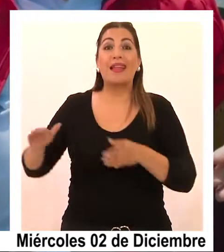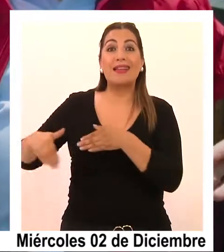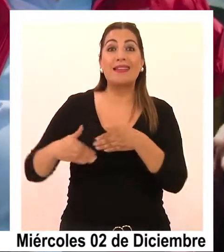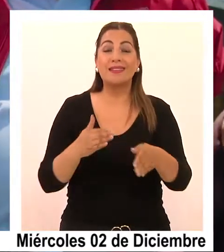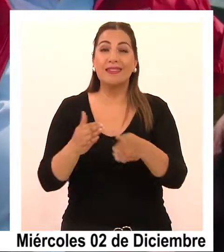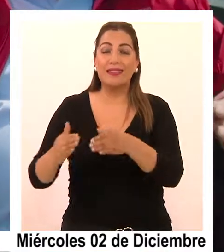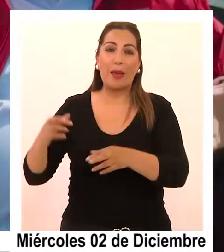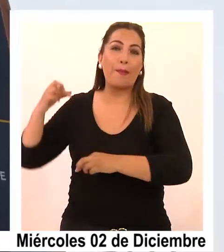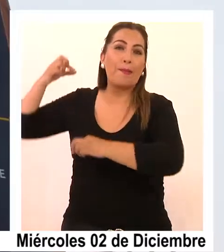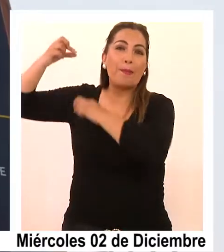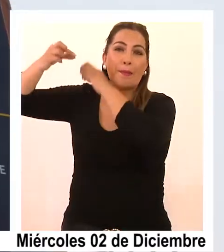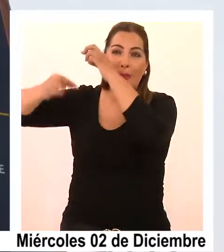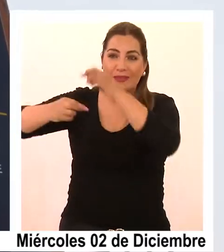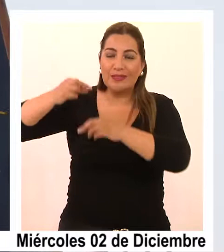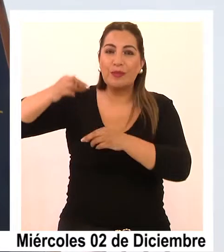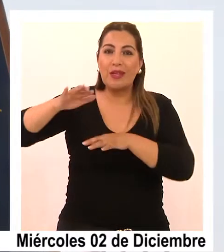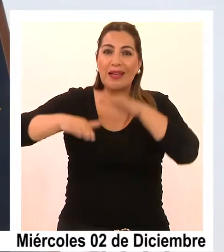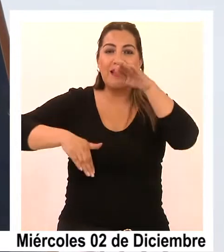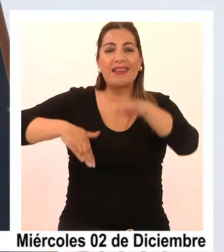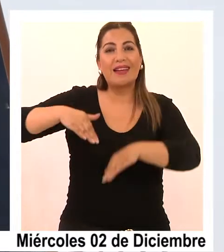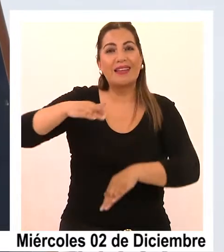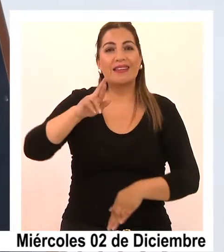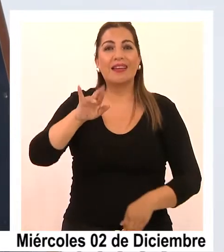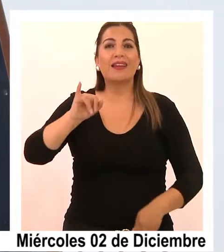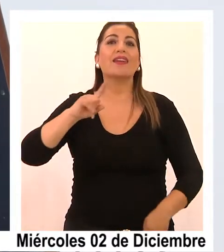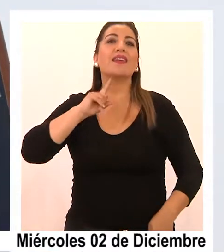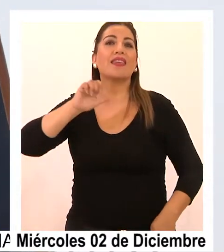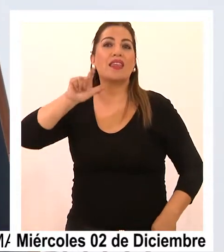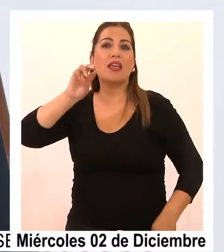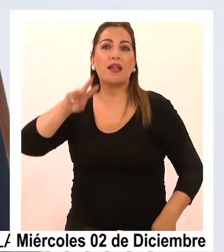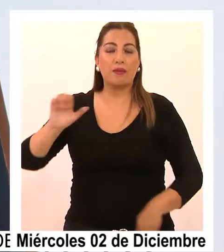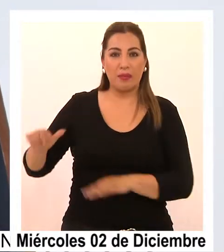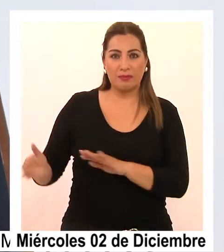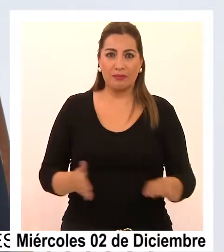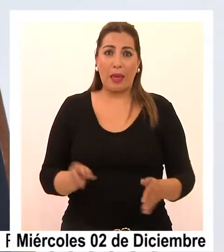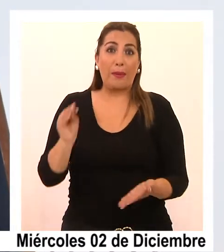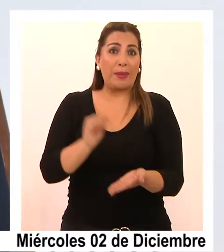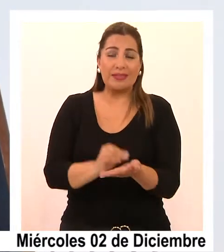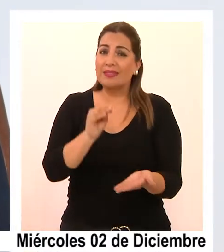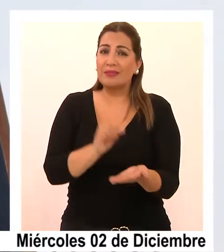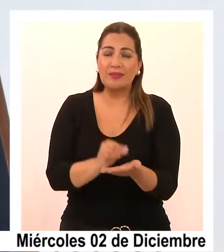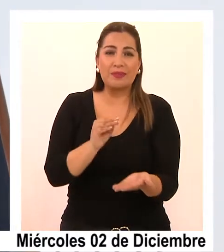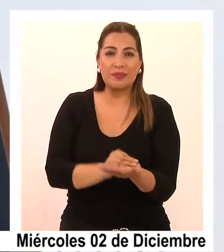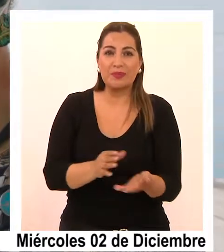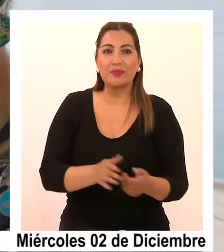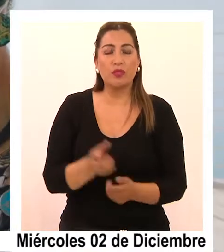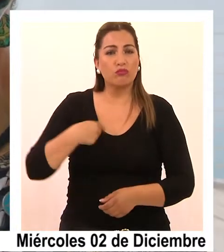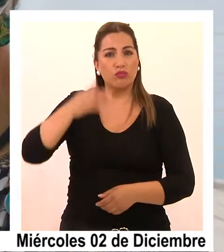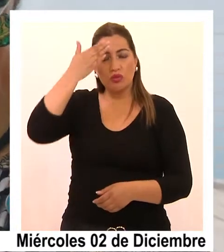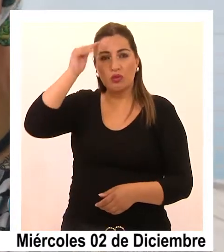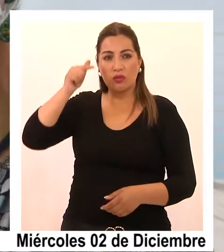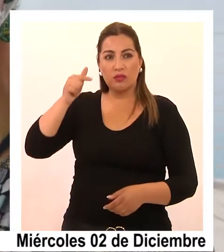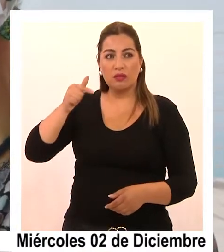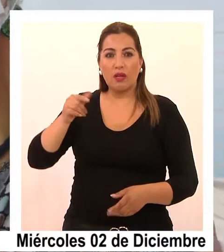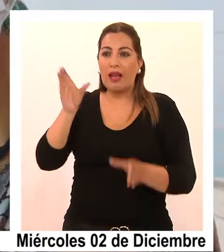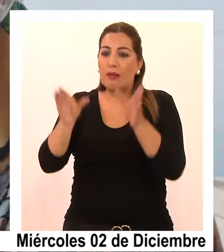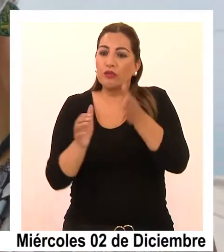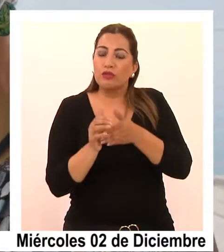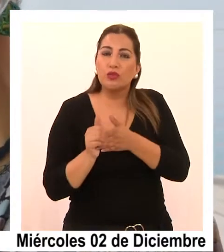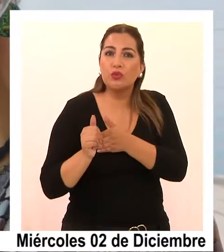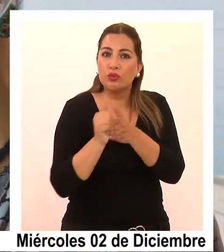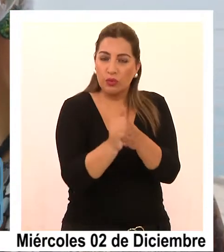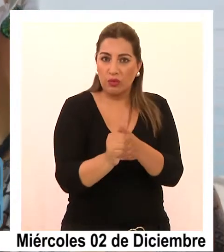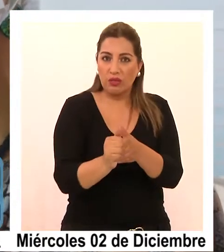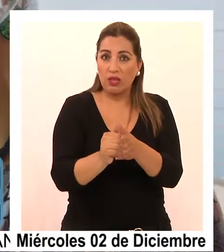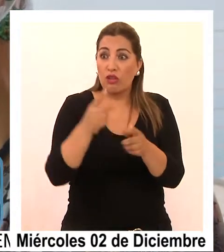Caleta Riquelme también juega un papel en este programa. Cada vez más creo que los turistas y las